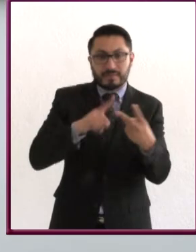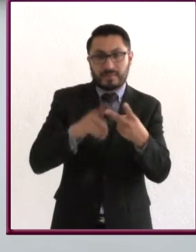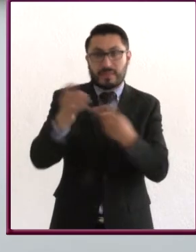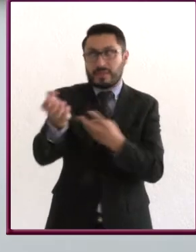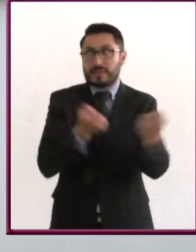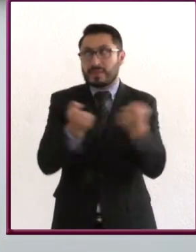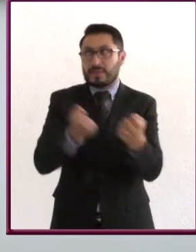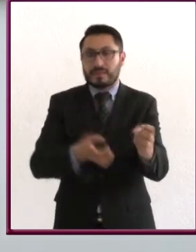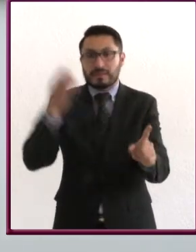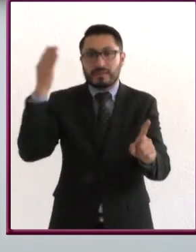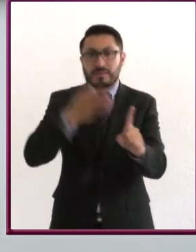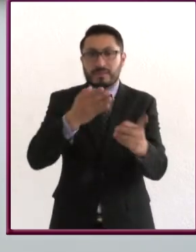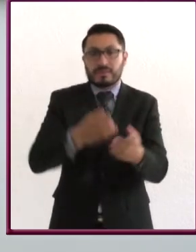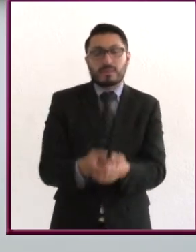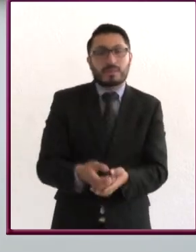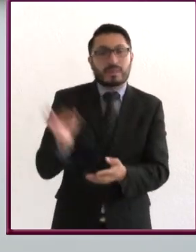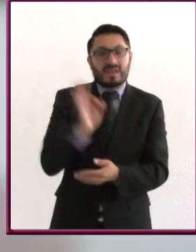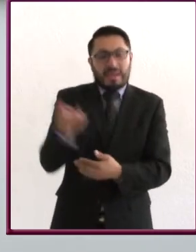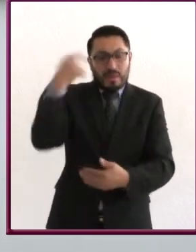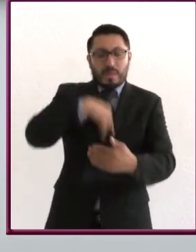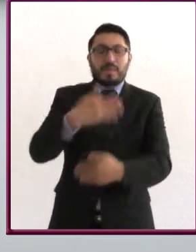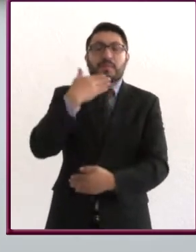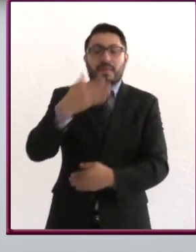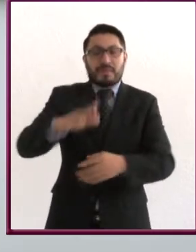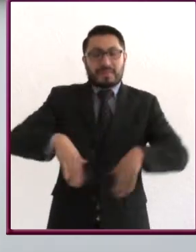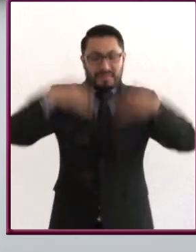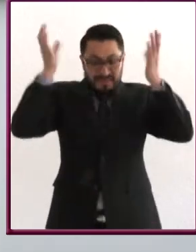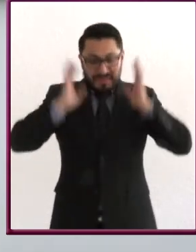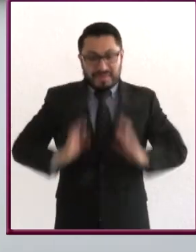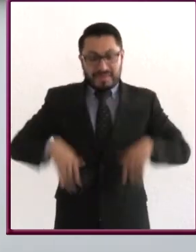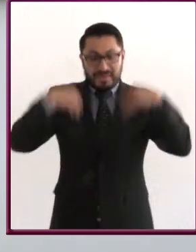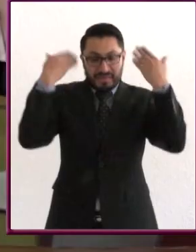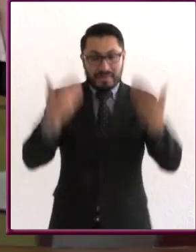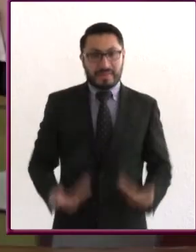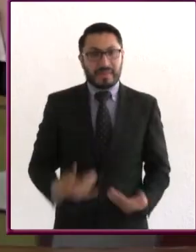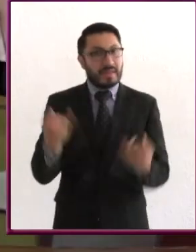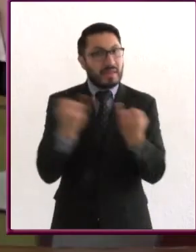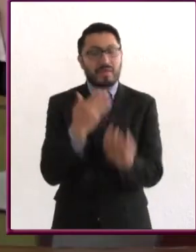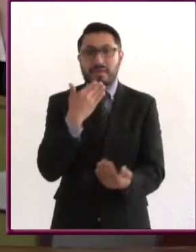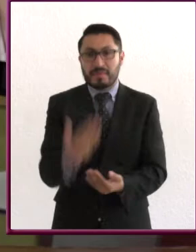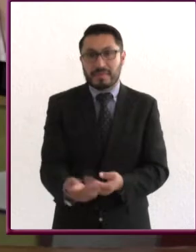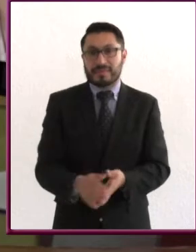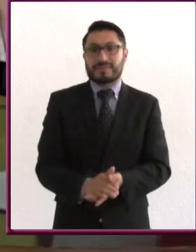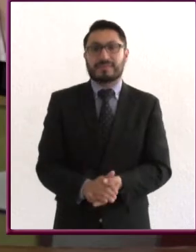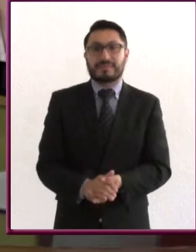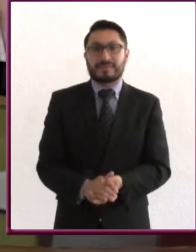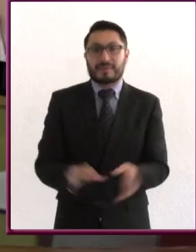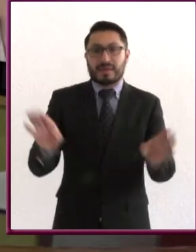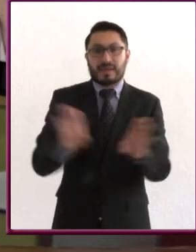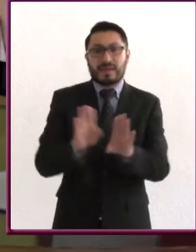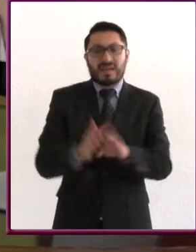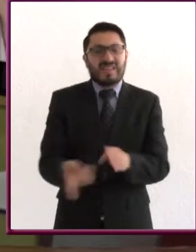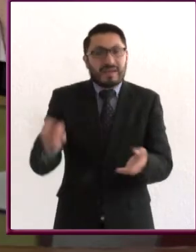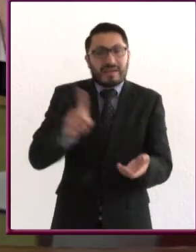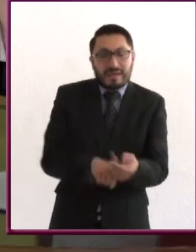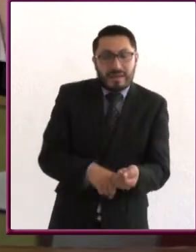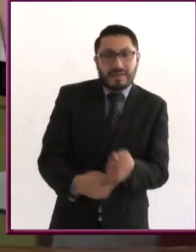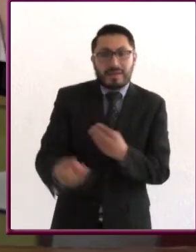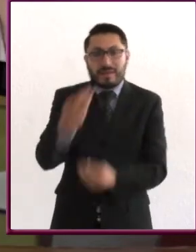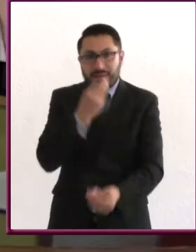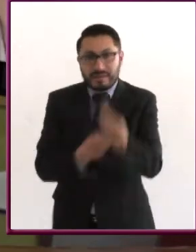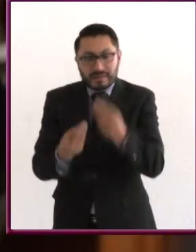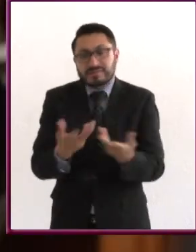ejercicio para que así, si estamos bien por dentro, vamos a estar muy bien por fuera. ¿Y cómo entra en esta ecuación la